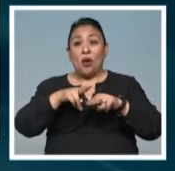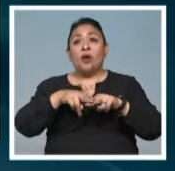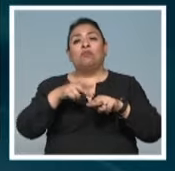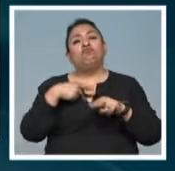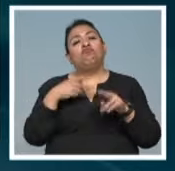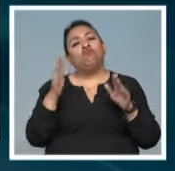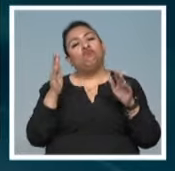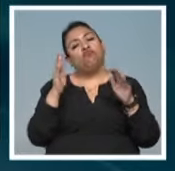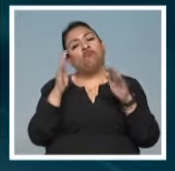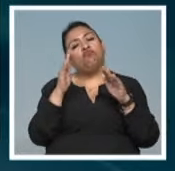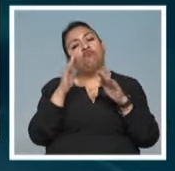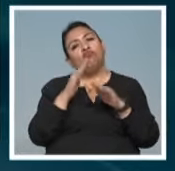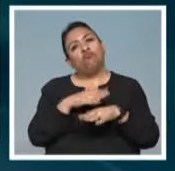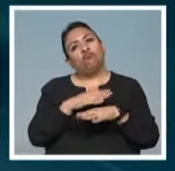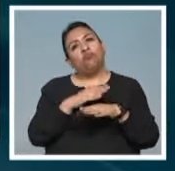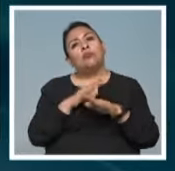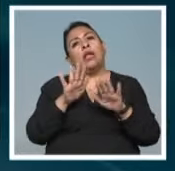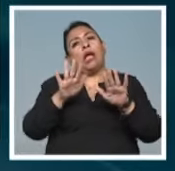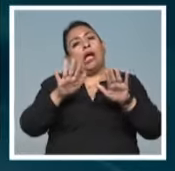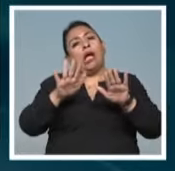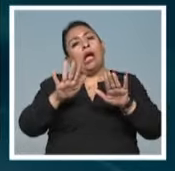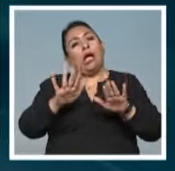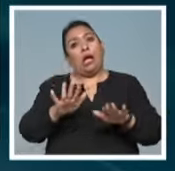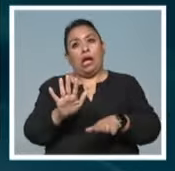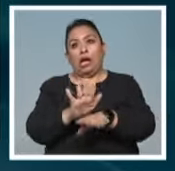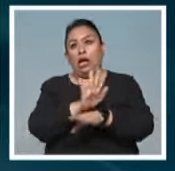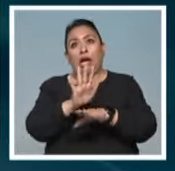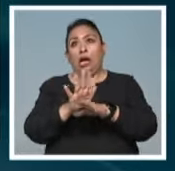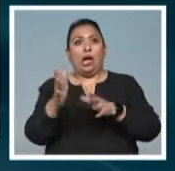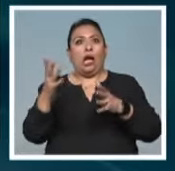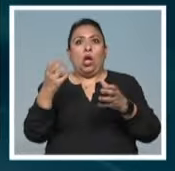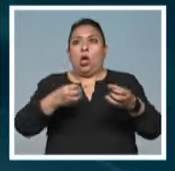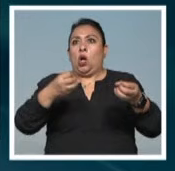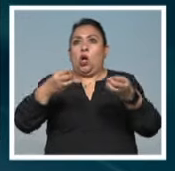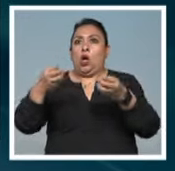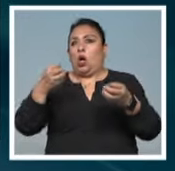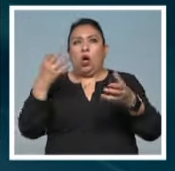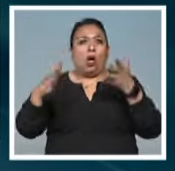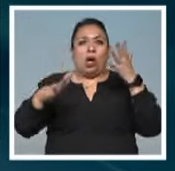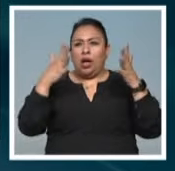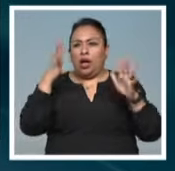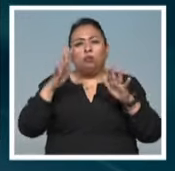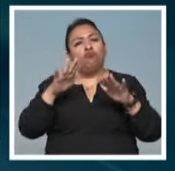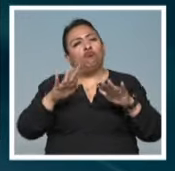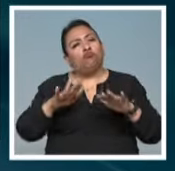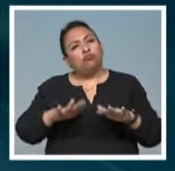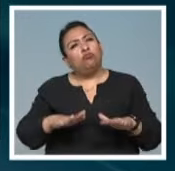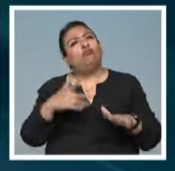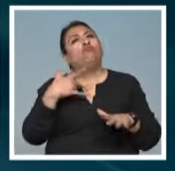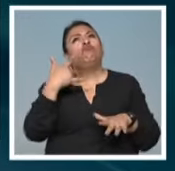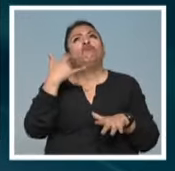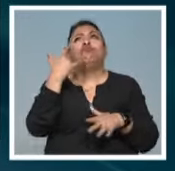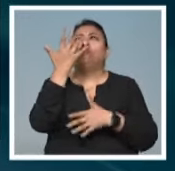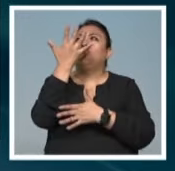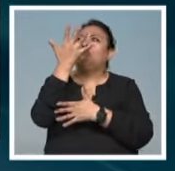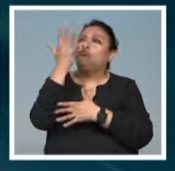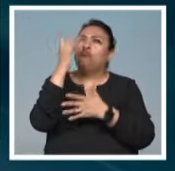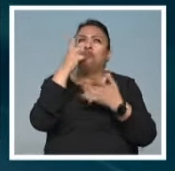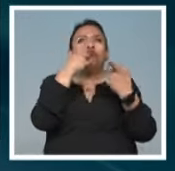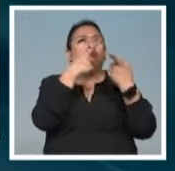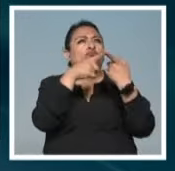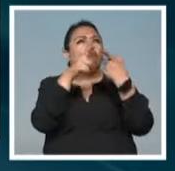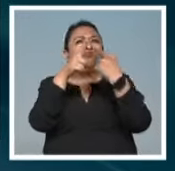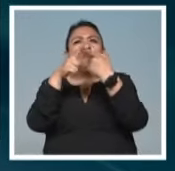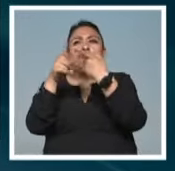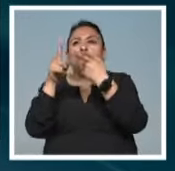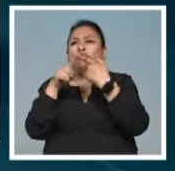relajarse y bajar un poco la energía y observar pirules, observar palos locos, observar